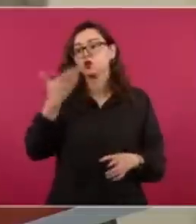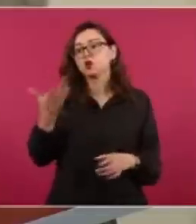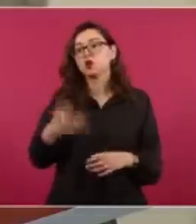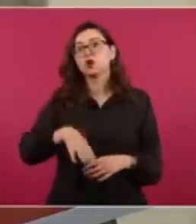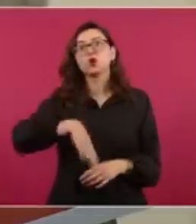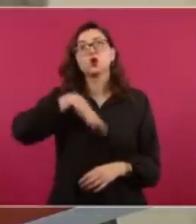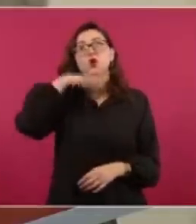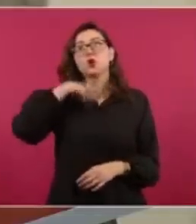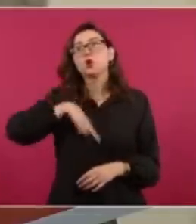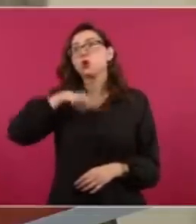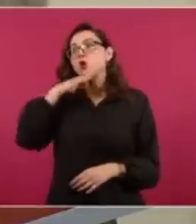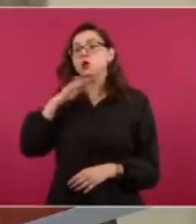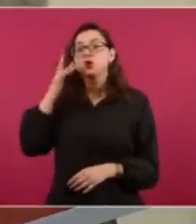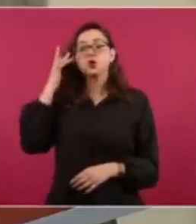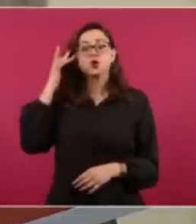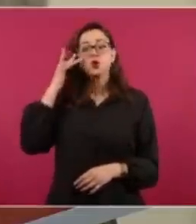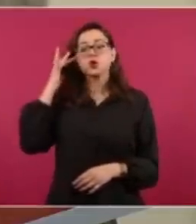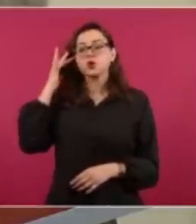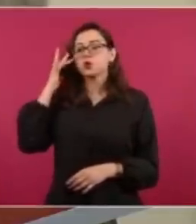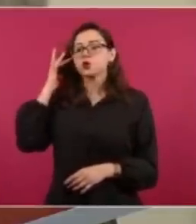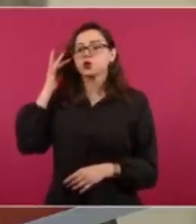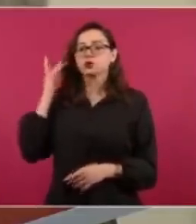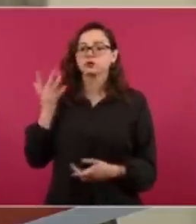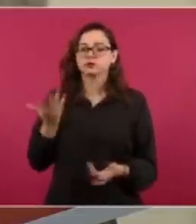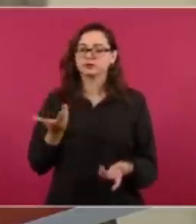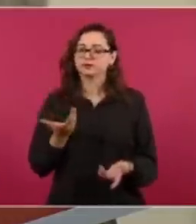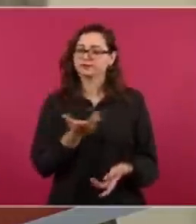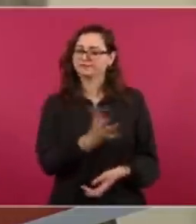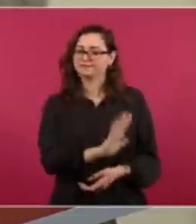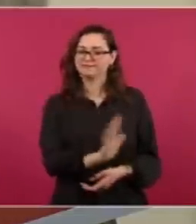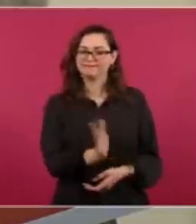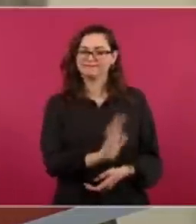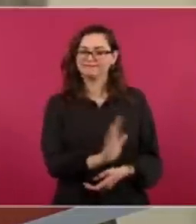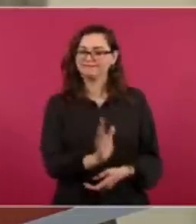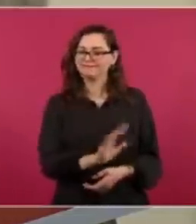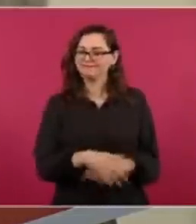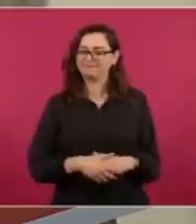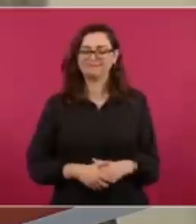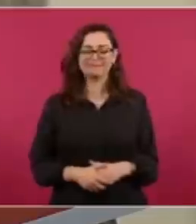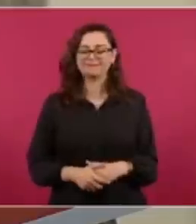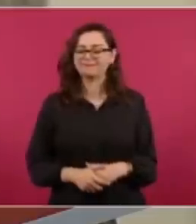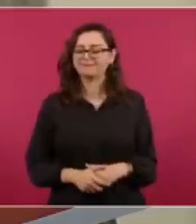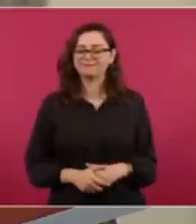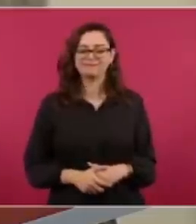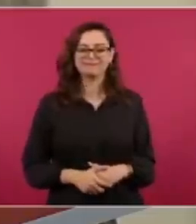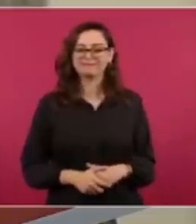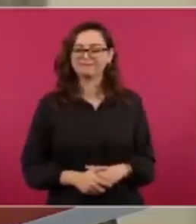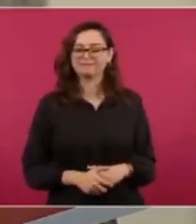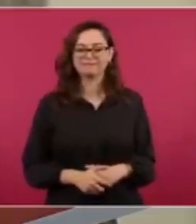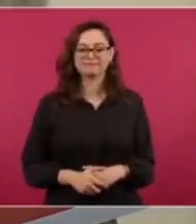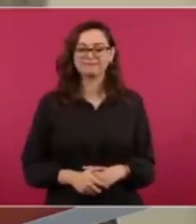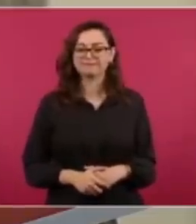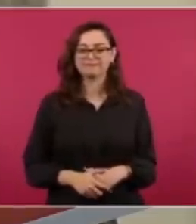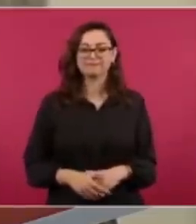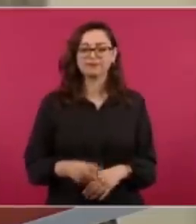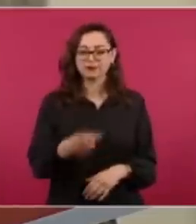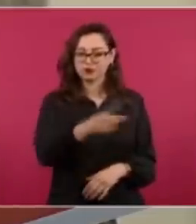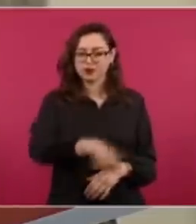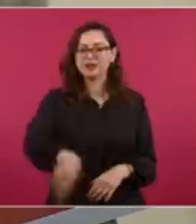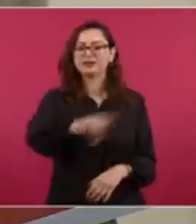se hacen patos.